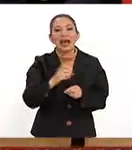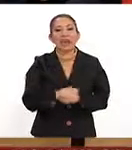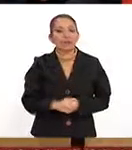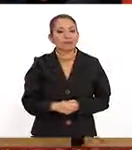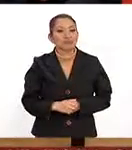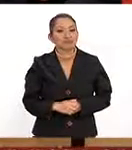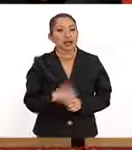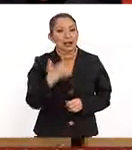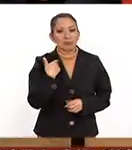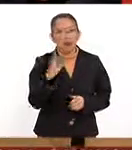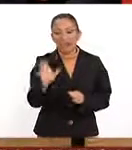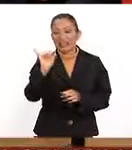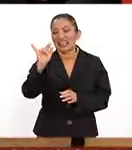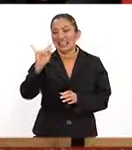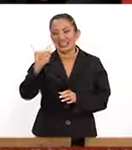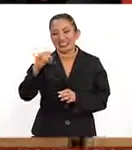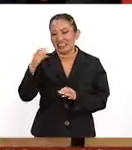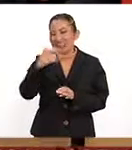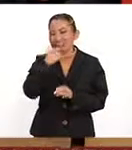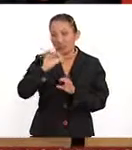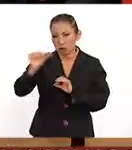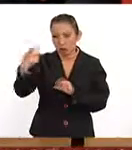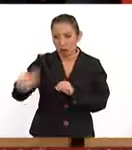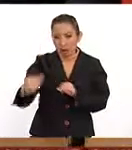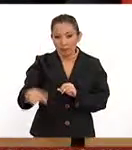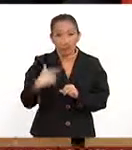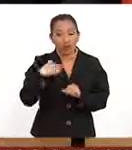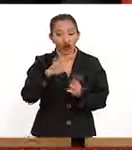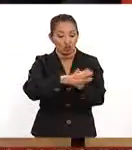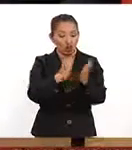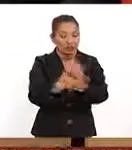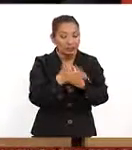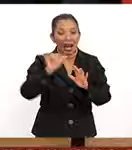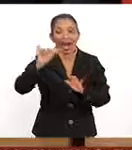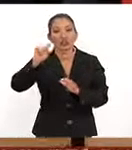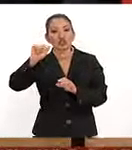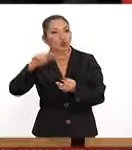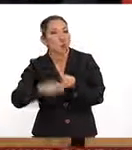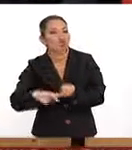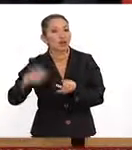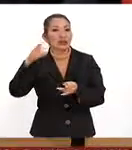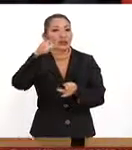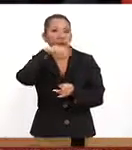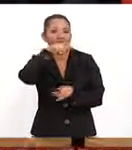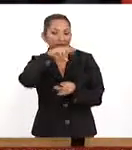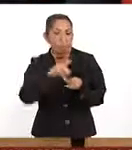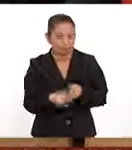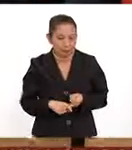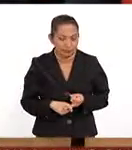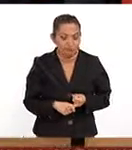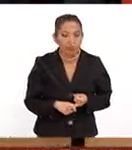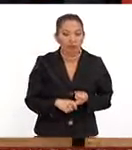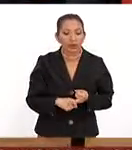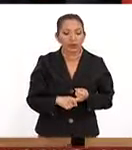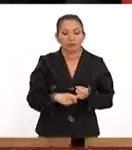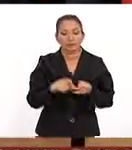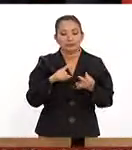ingredients, por ingredientes. Tú pones ahí tortillas, atún o aguacate y con esas